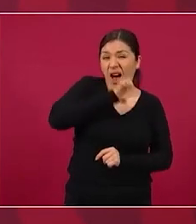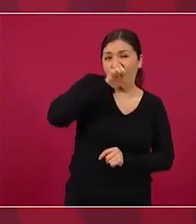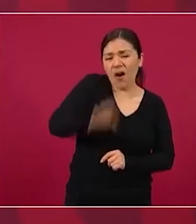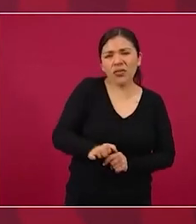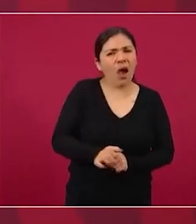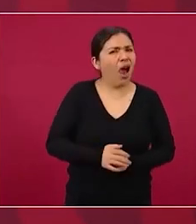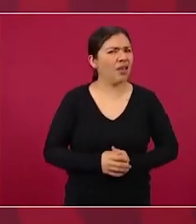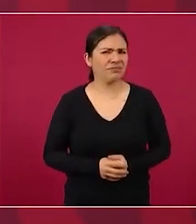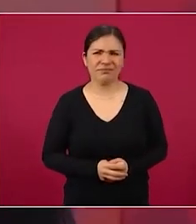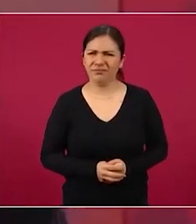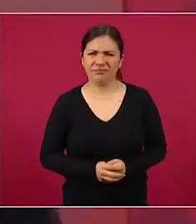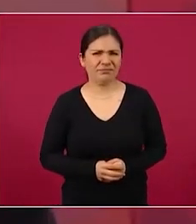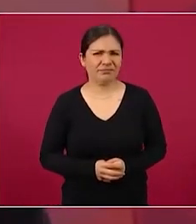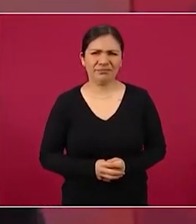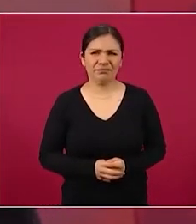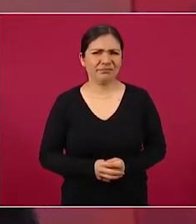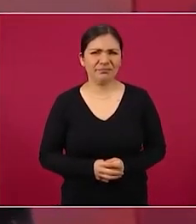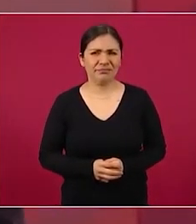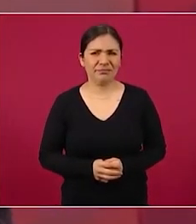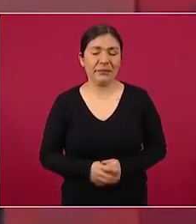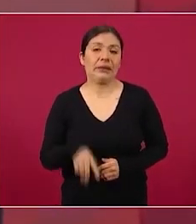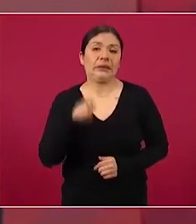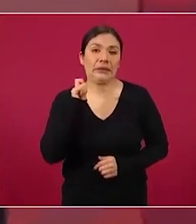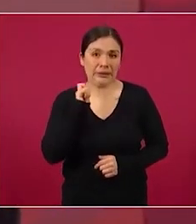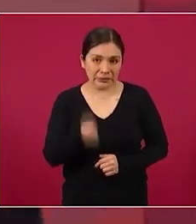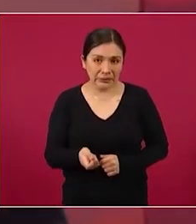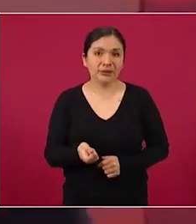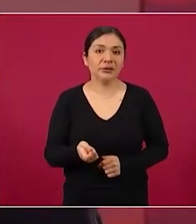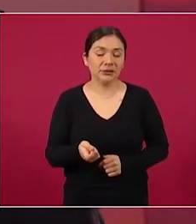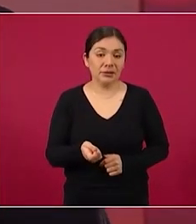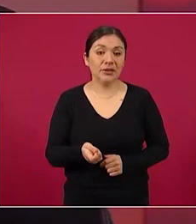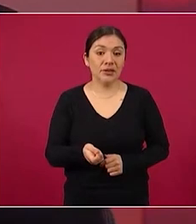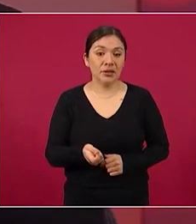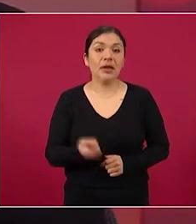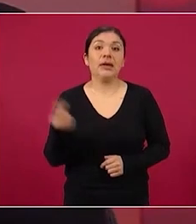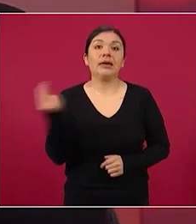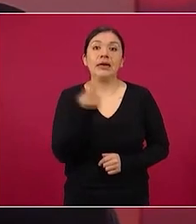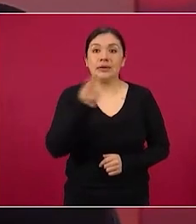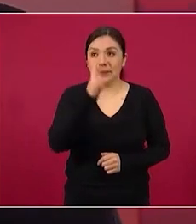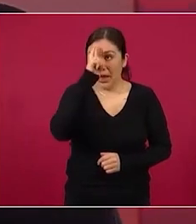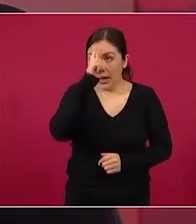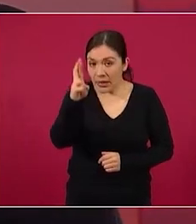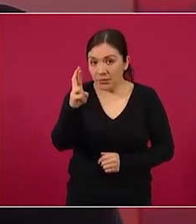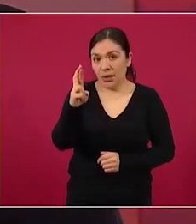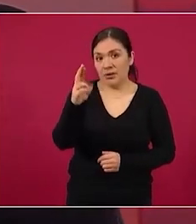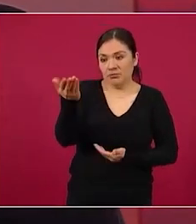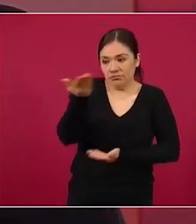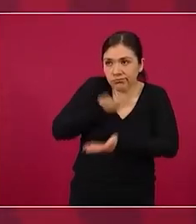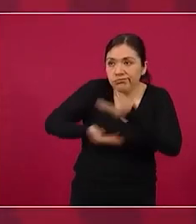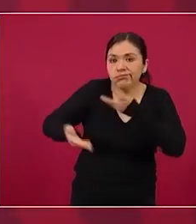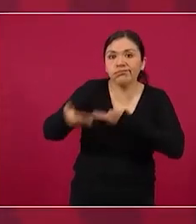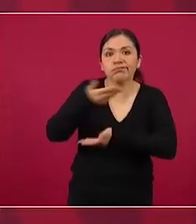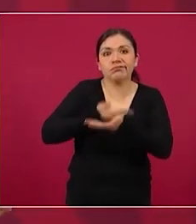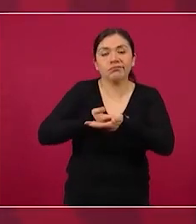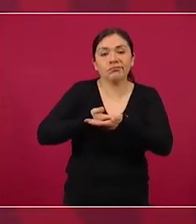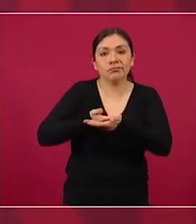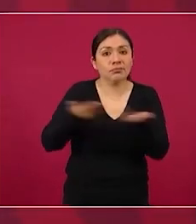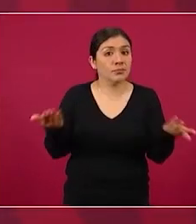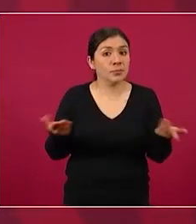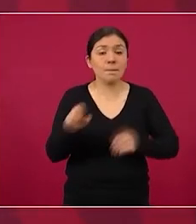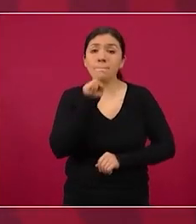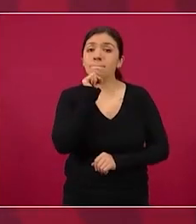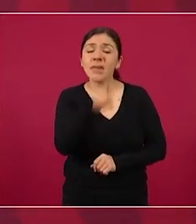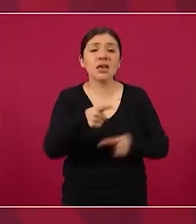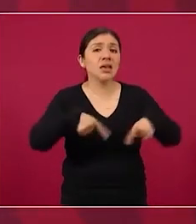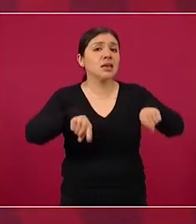es que tenemos que respetarnos y lo mismo